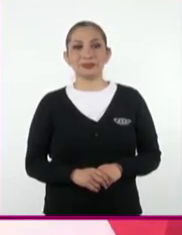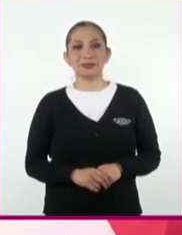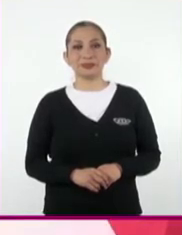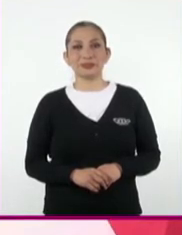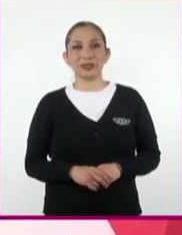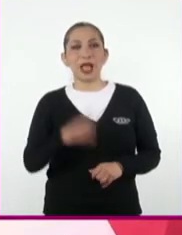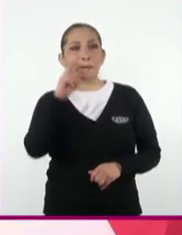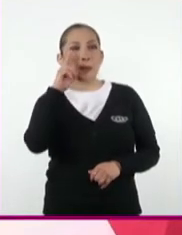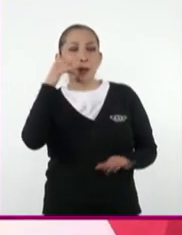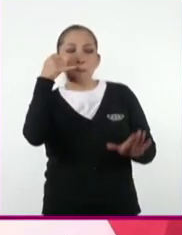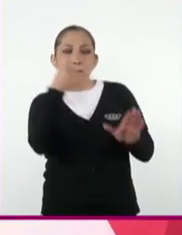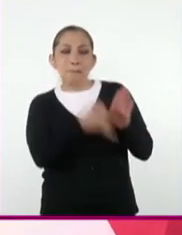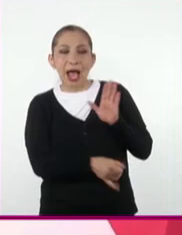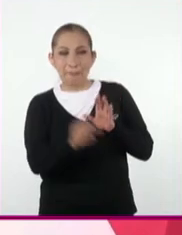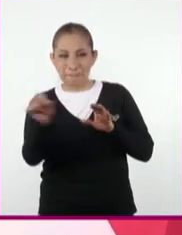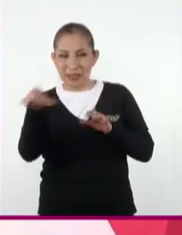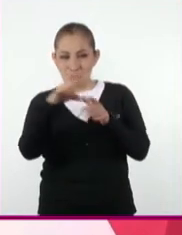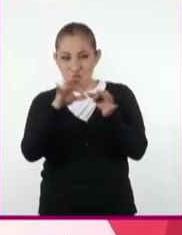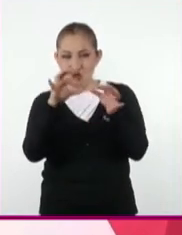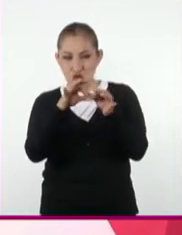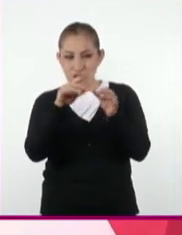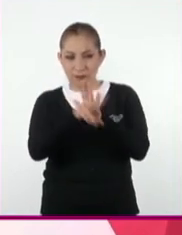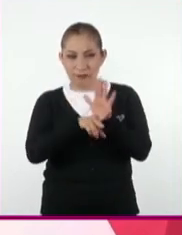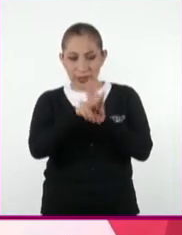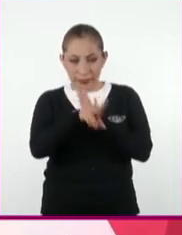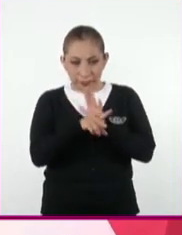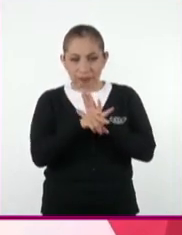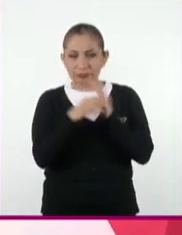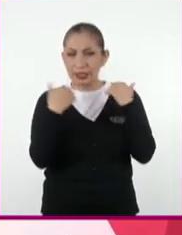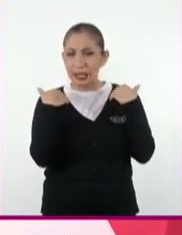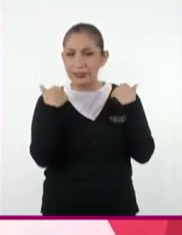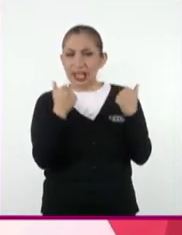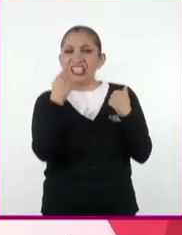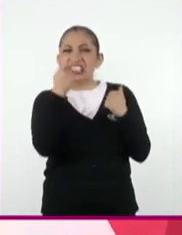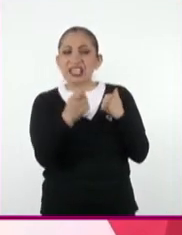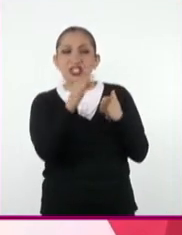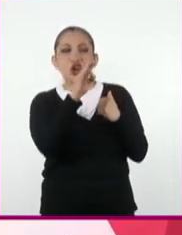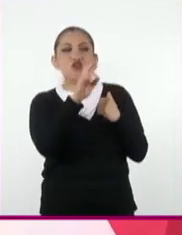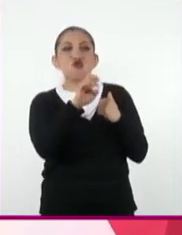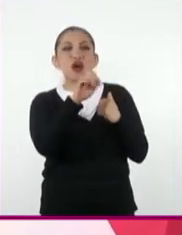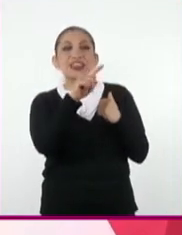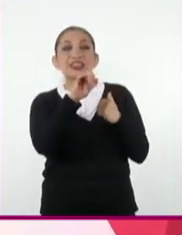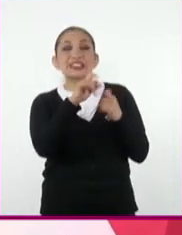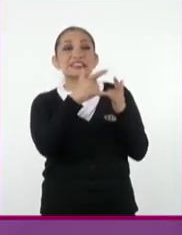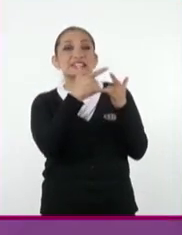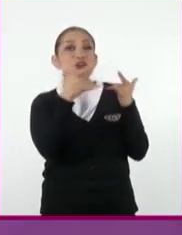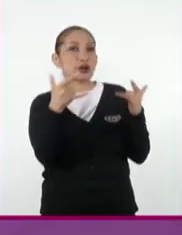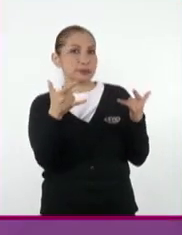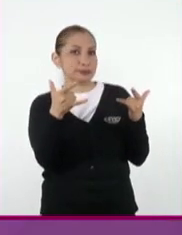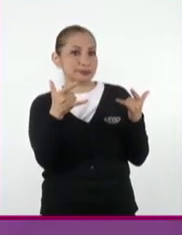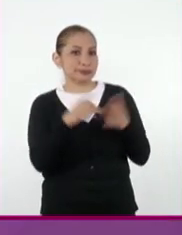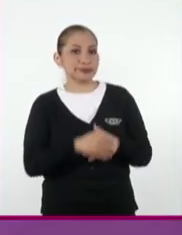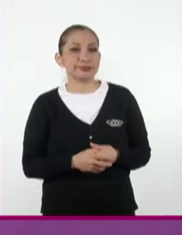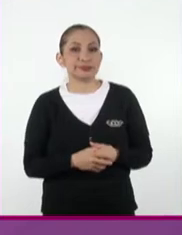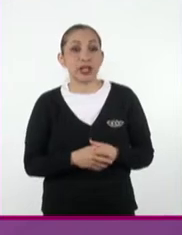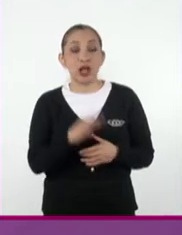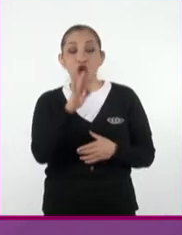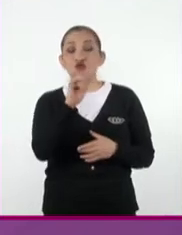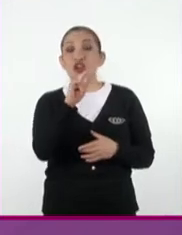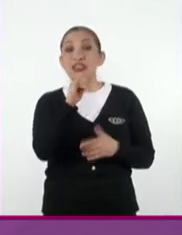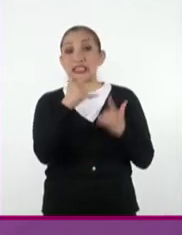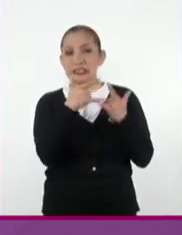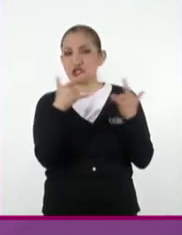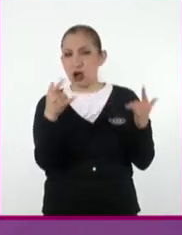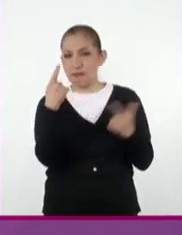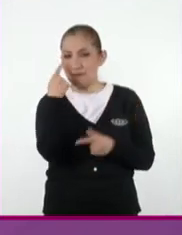Veamos a detalle lo planteado por el video. Entendamos qué son las fuentes históricas. Las fuentes